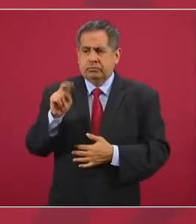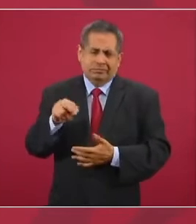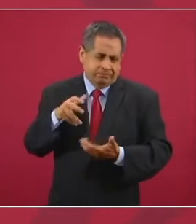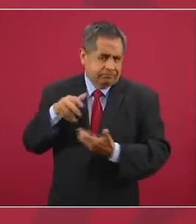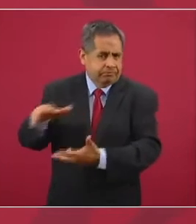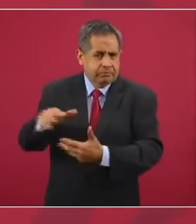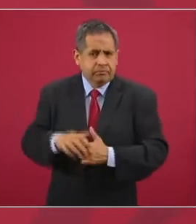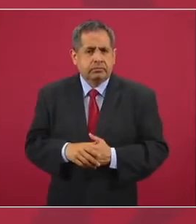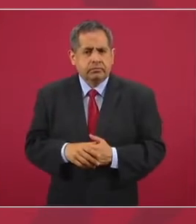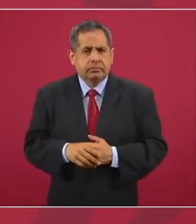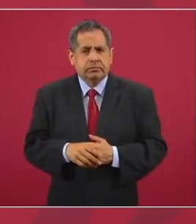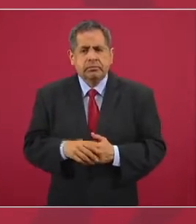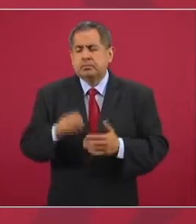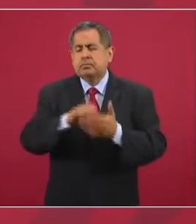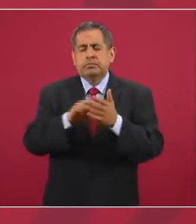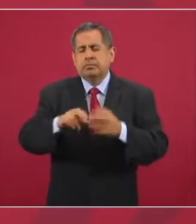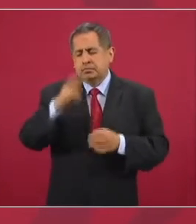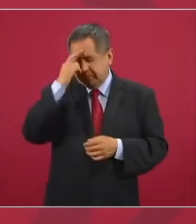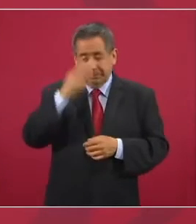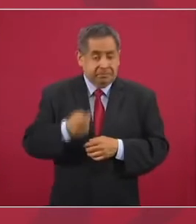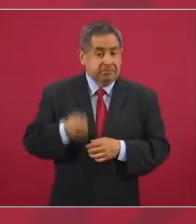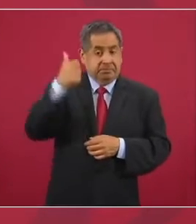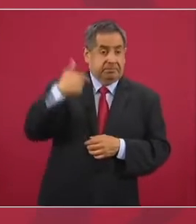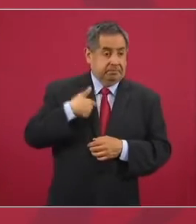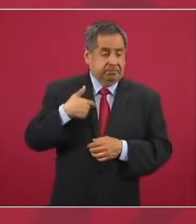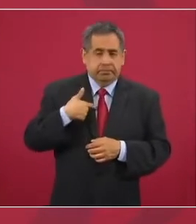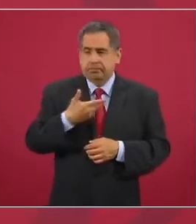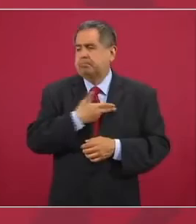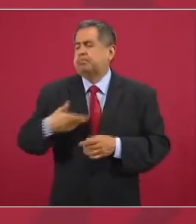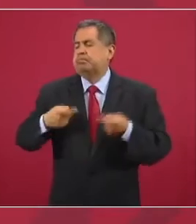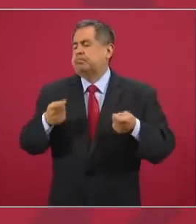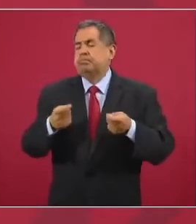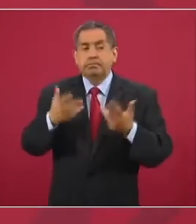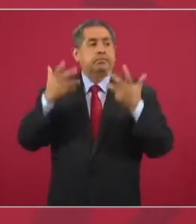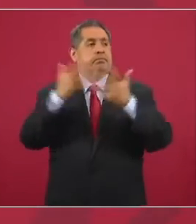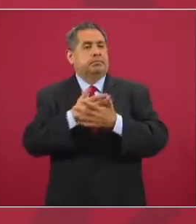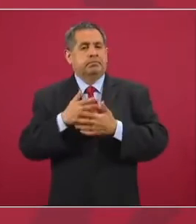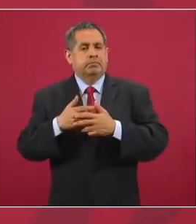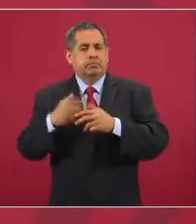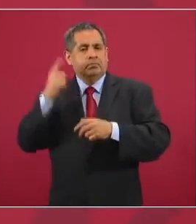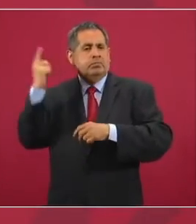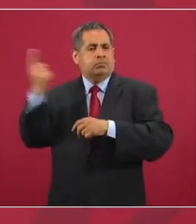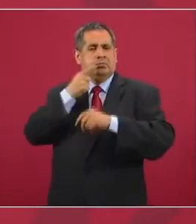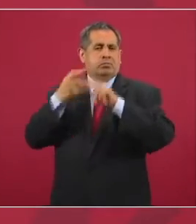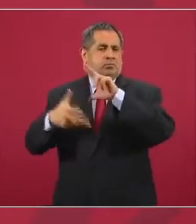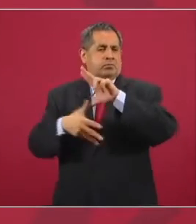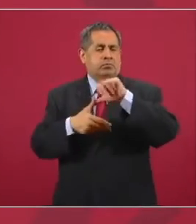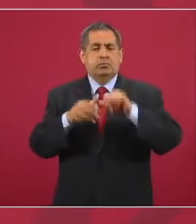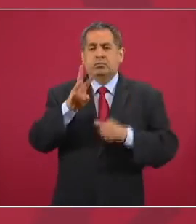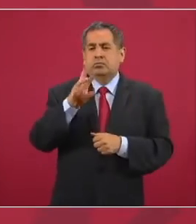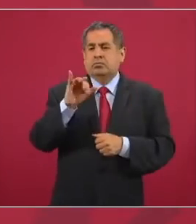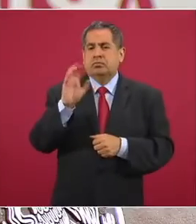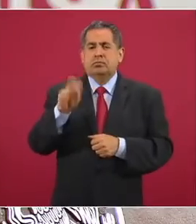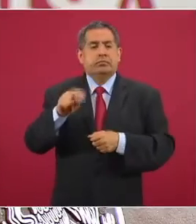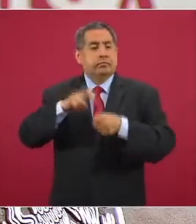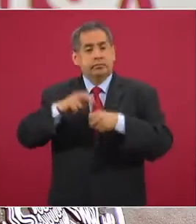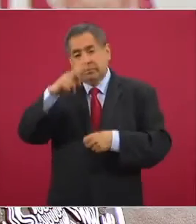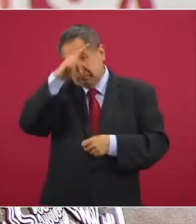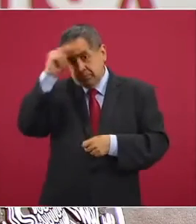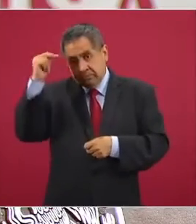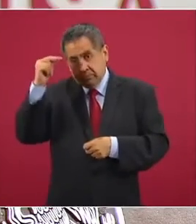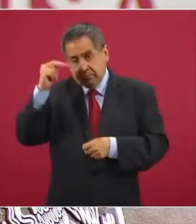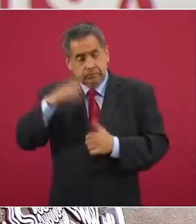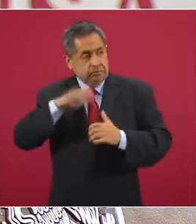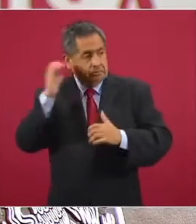El primer caso que enfrentamos fue el del huracán Huila en Nayarit. Y ya